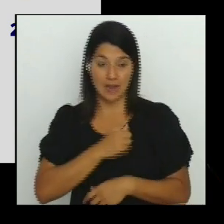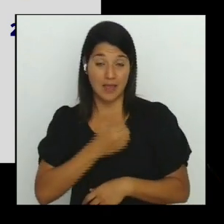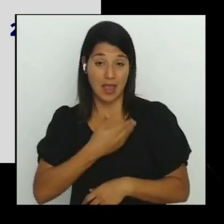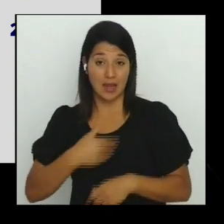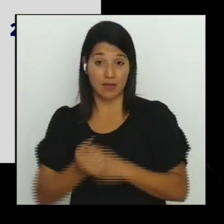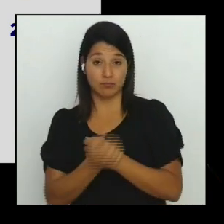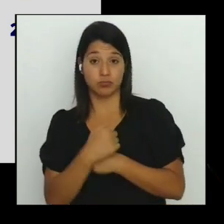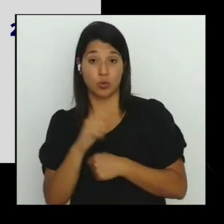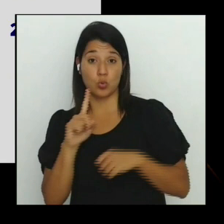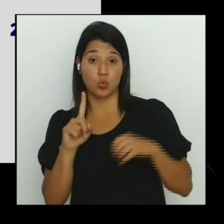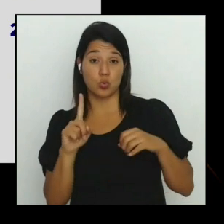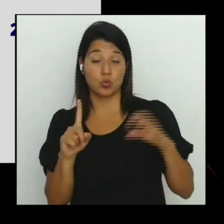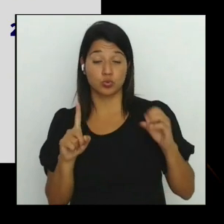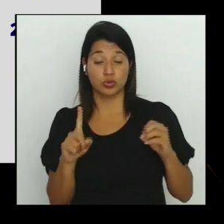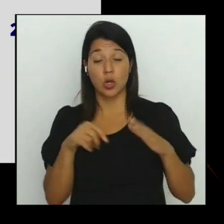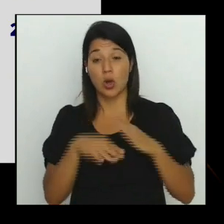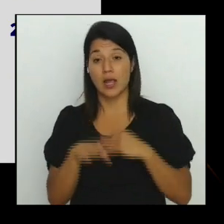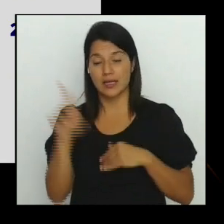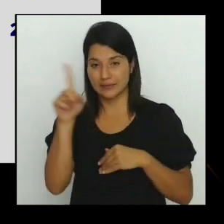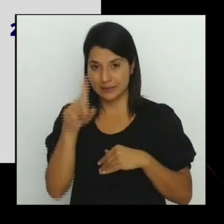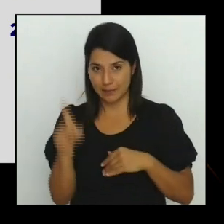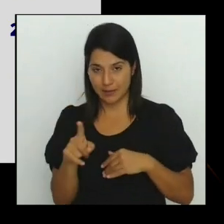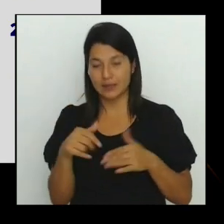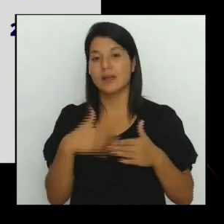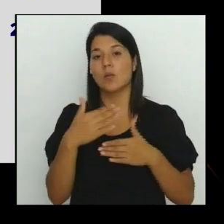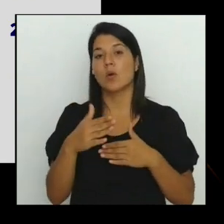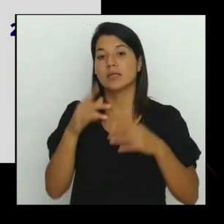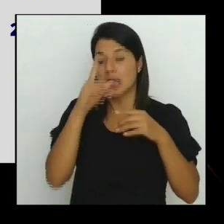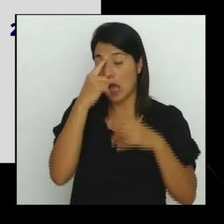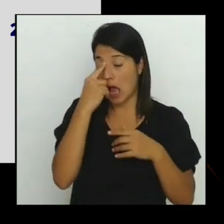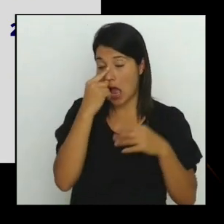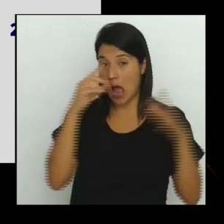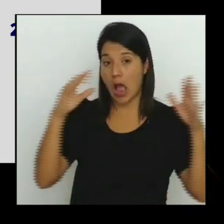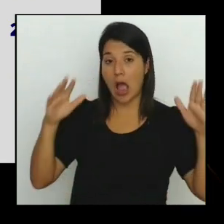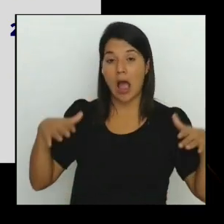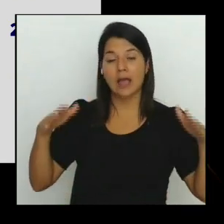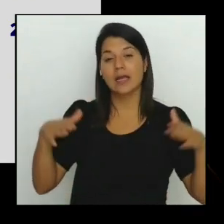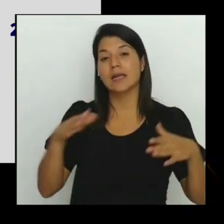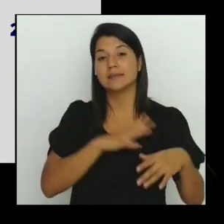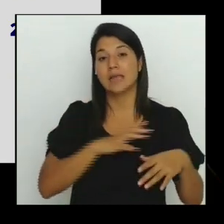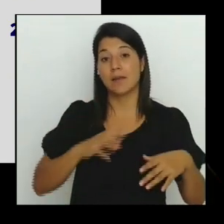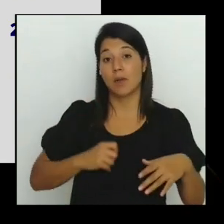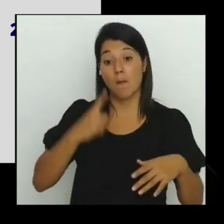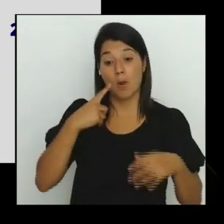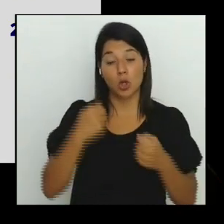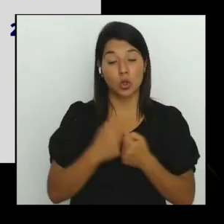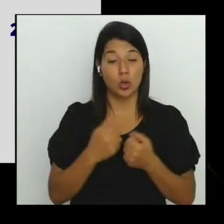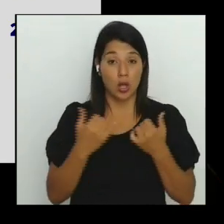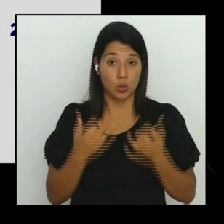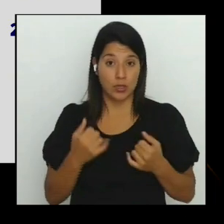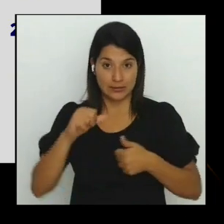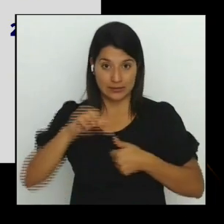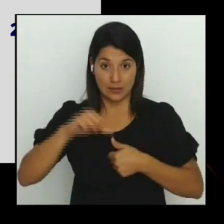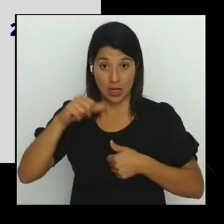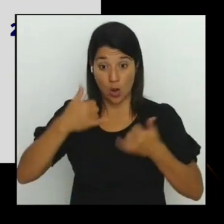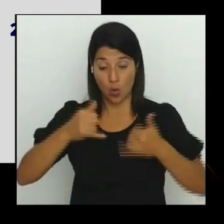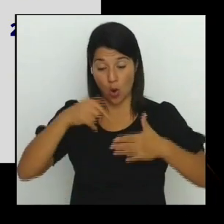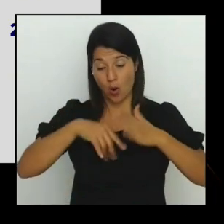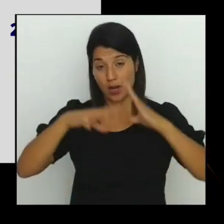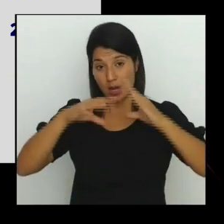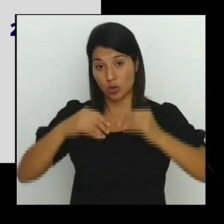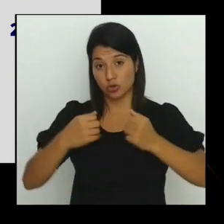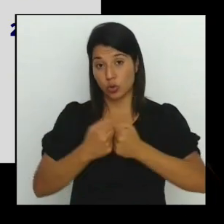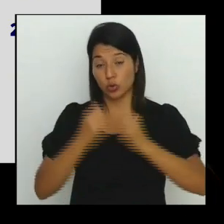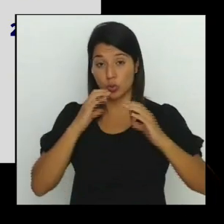2023 se agrega el Águila del Salvador en el Morera Soto por el actual torneo centroamericano y el partido de esta noche entre comunicaciones en el Estadio